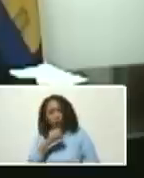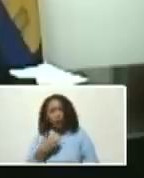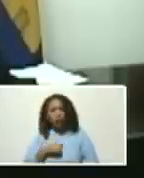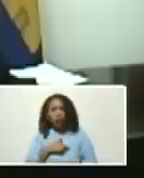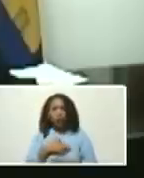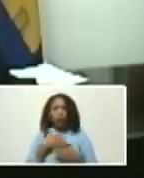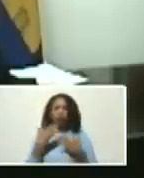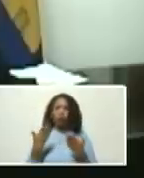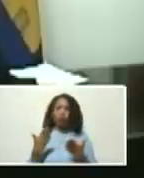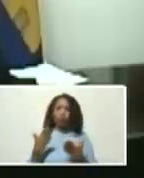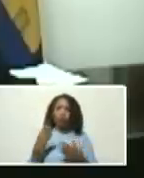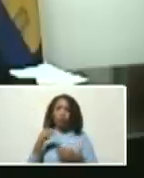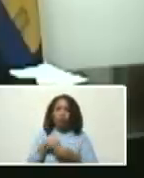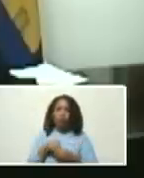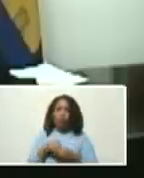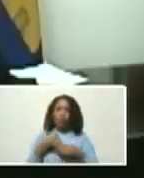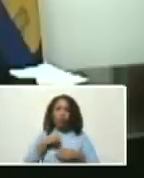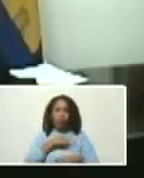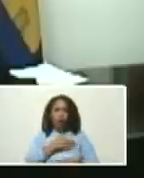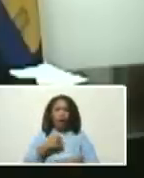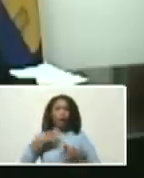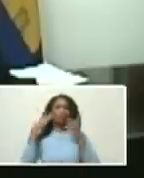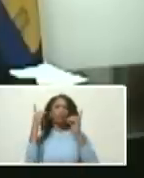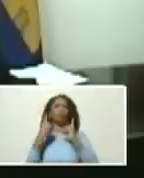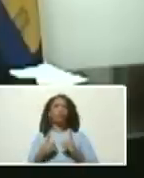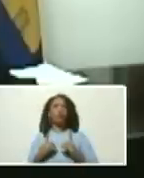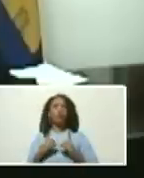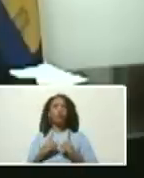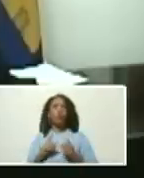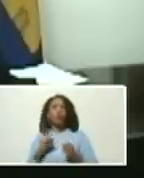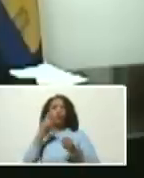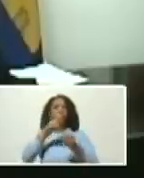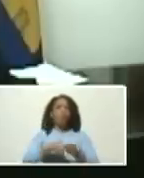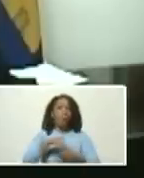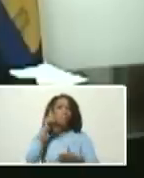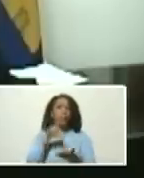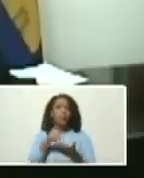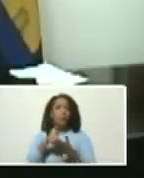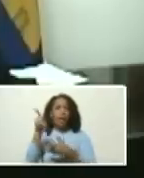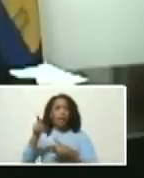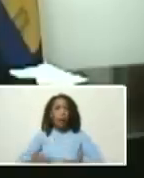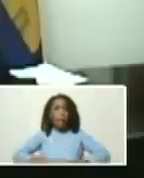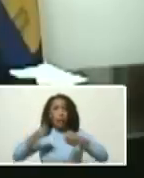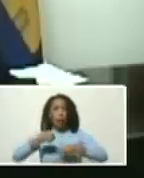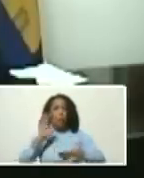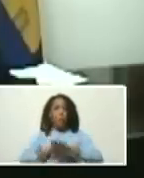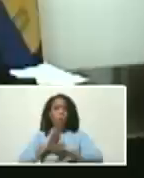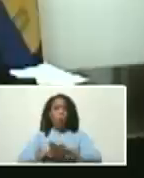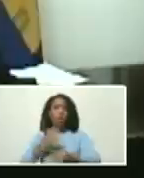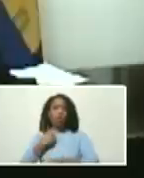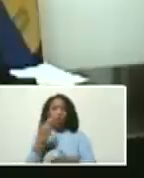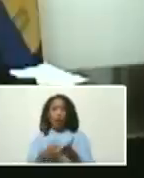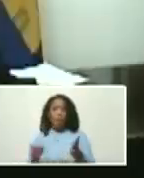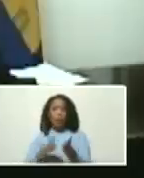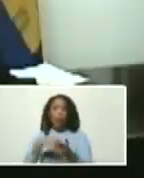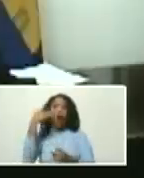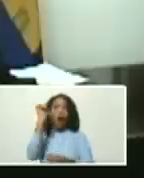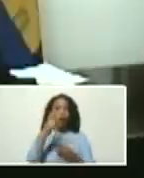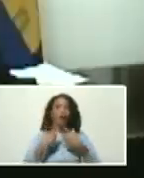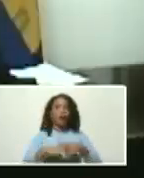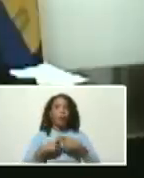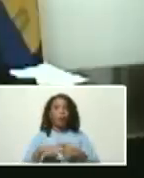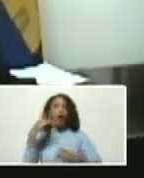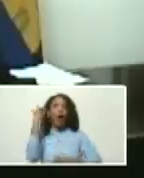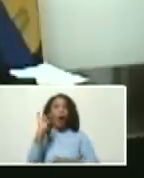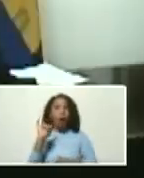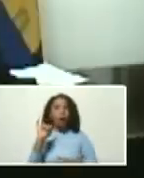estamos decididos a incorporarnos y a participar en ese mercado porque repito tenemos las herramientas tenemos las